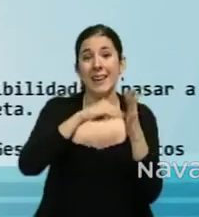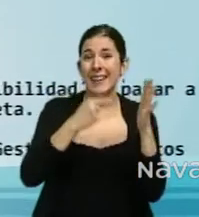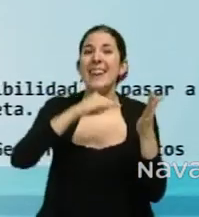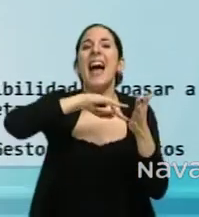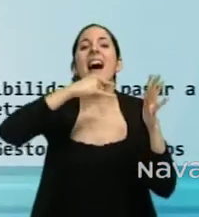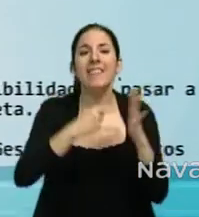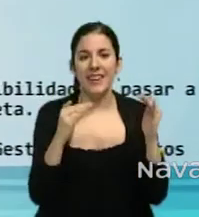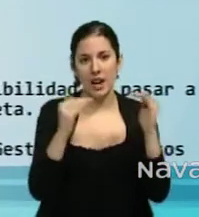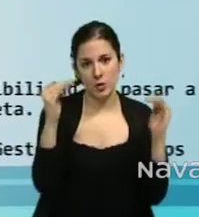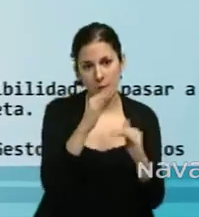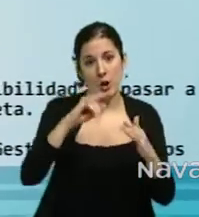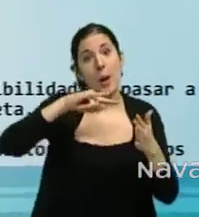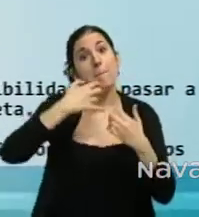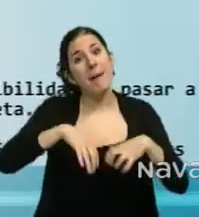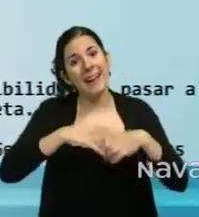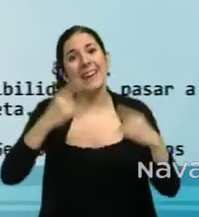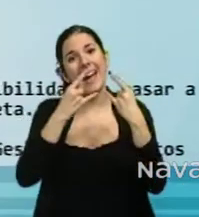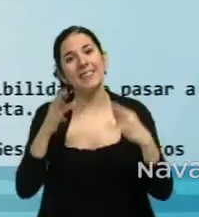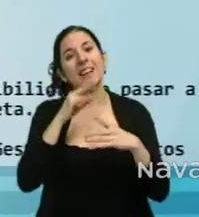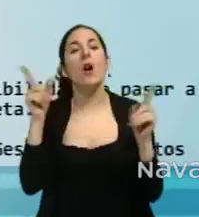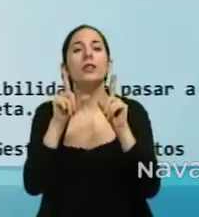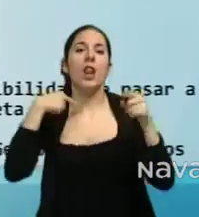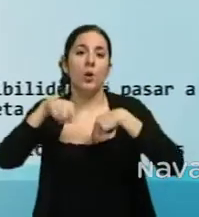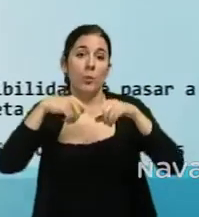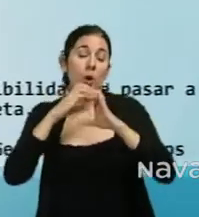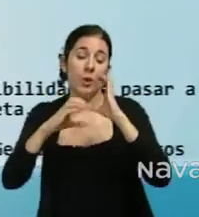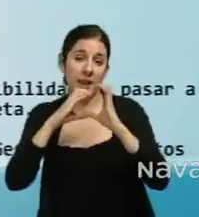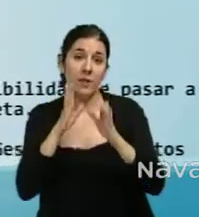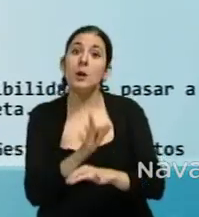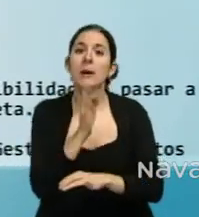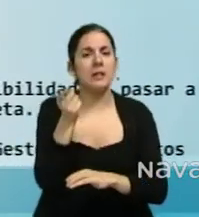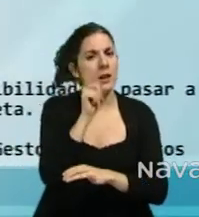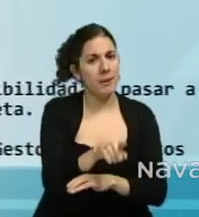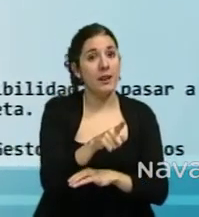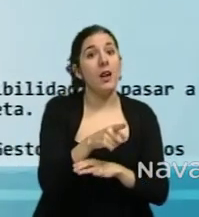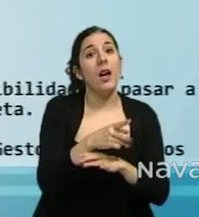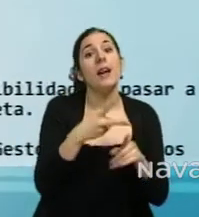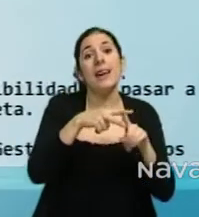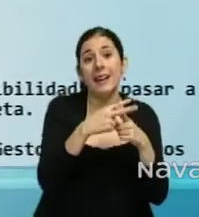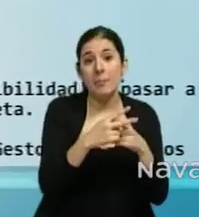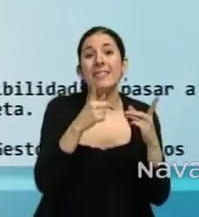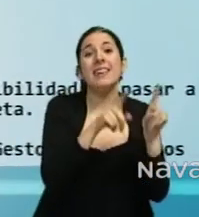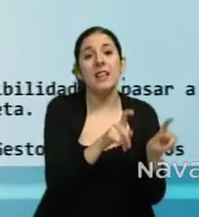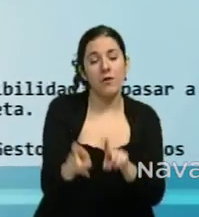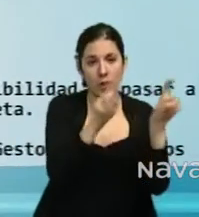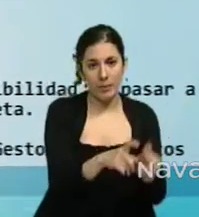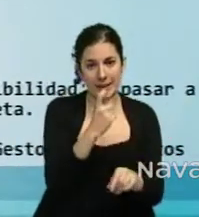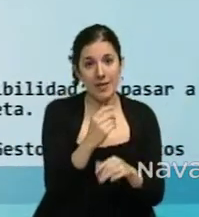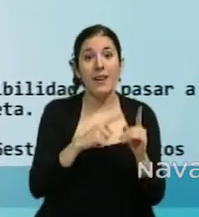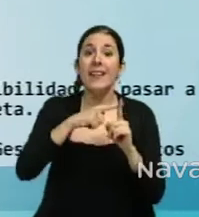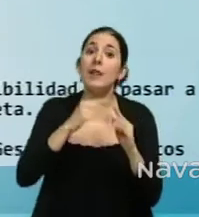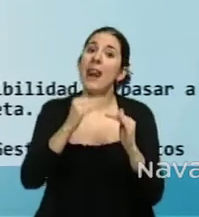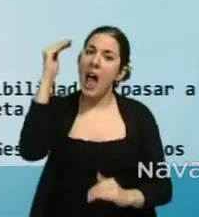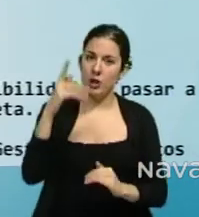Técnica o Superior, Mecánica, Eléctrica o Telecomunicaciones, así como el dominio de herramientas informáticas, nivel alto de inglés